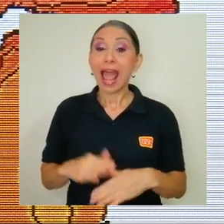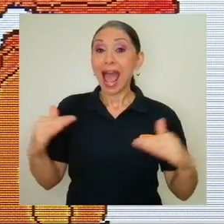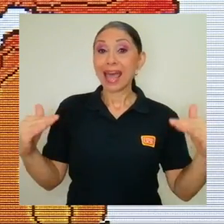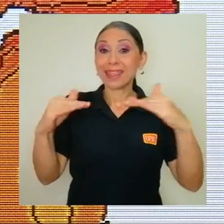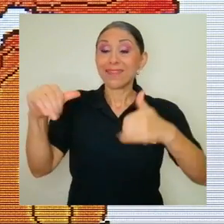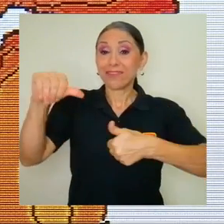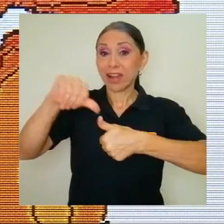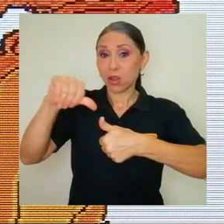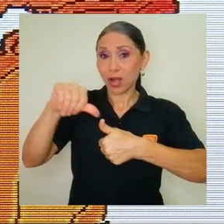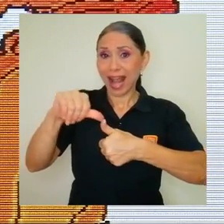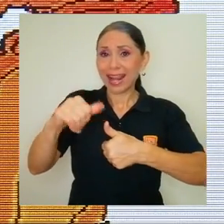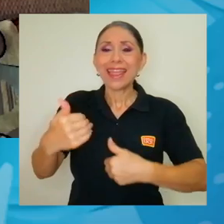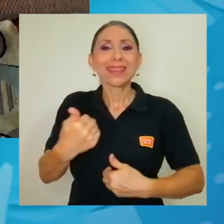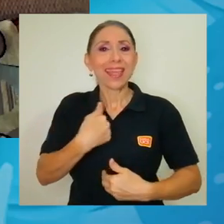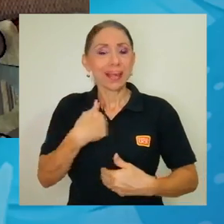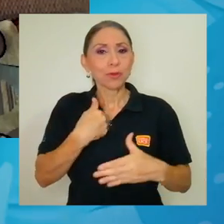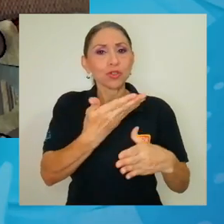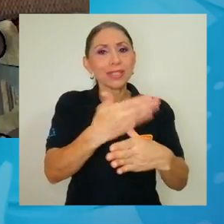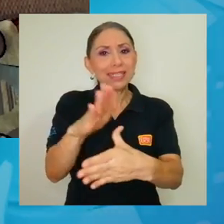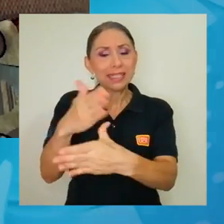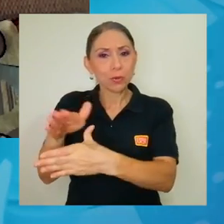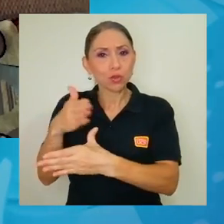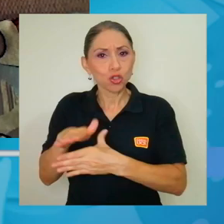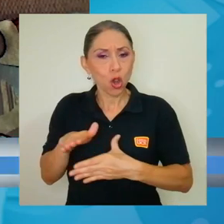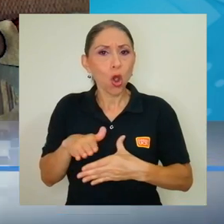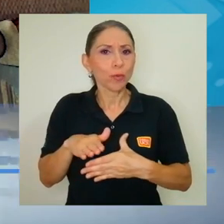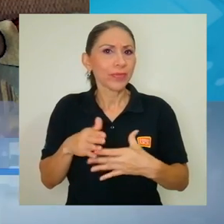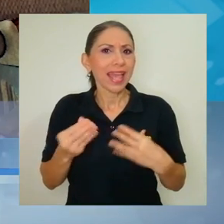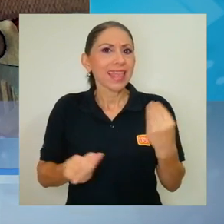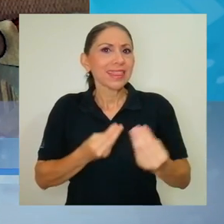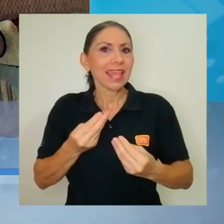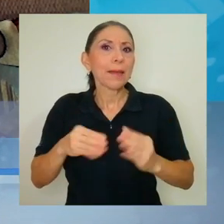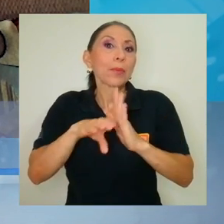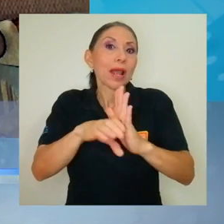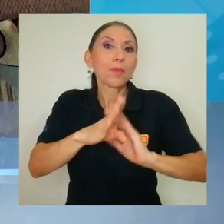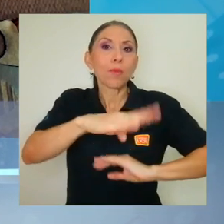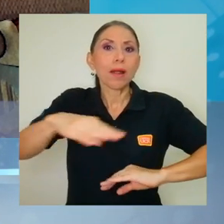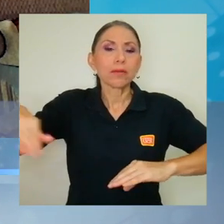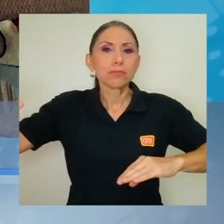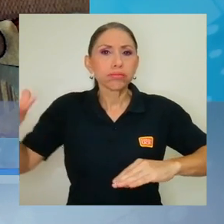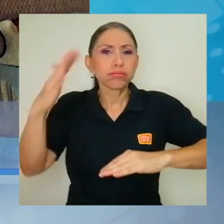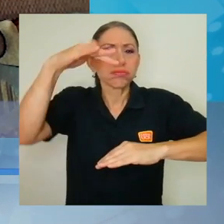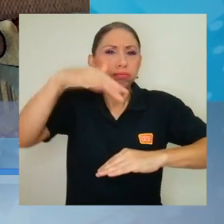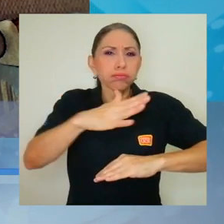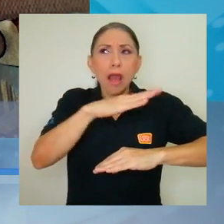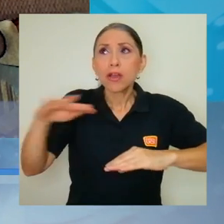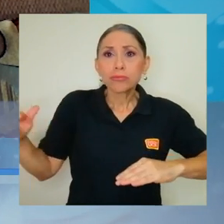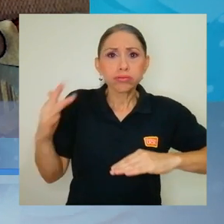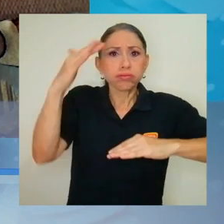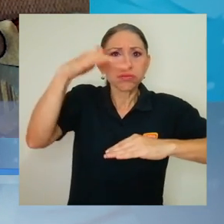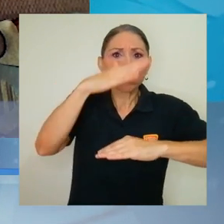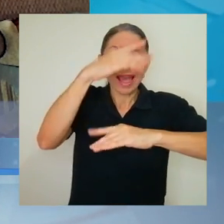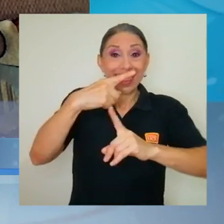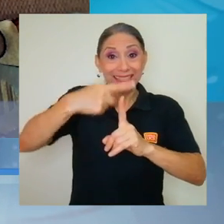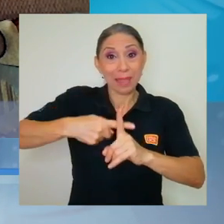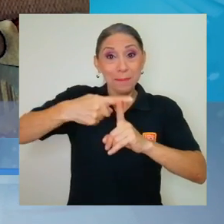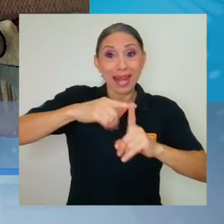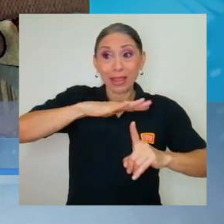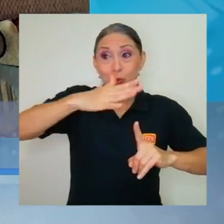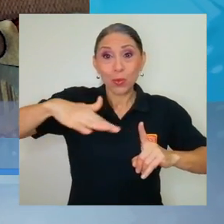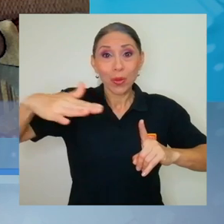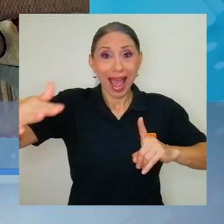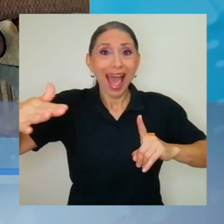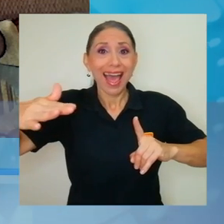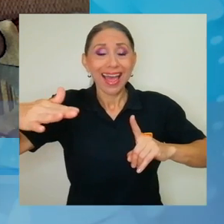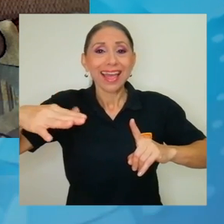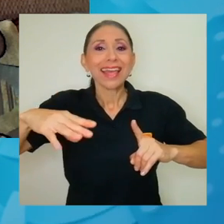nivel regional, que tenemos es la distribución de la altura del oleaje, de las temperaturas superficiales del mar y de